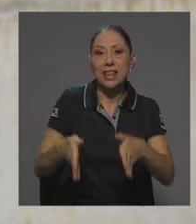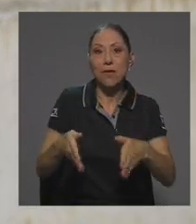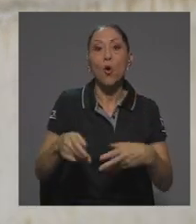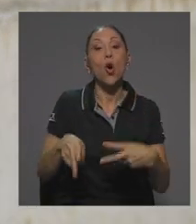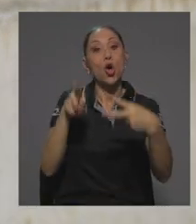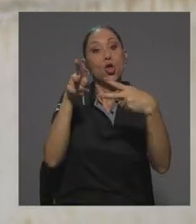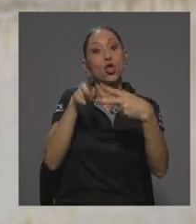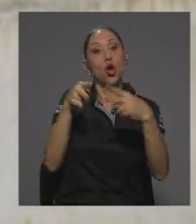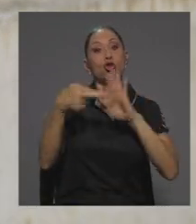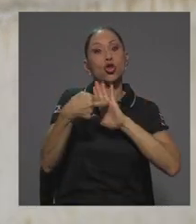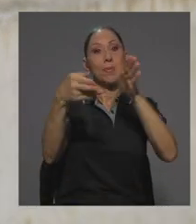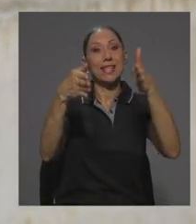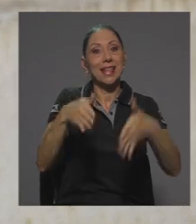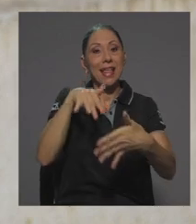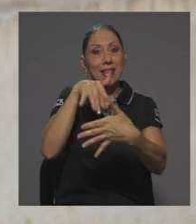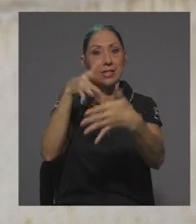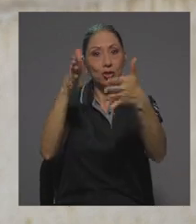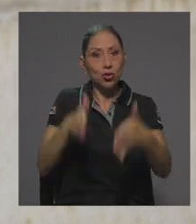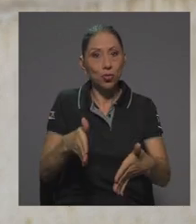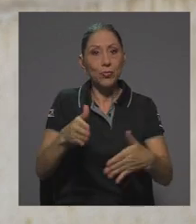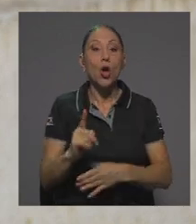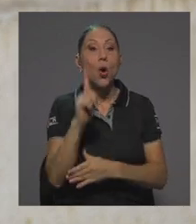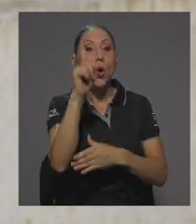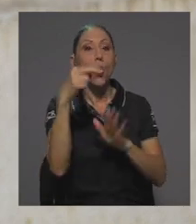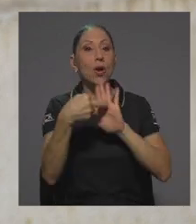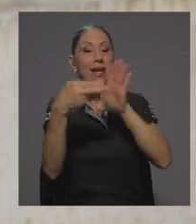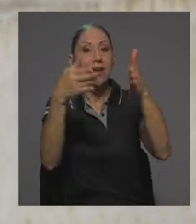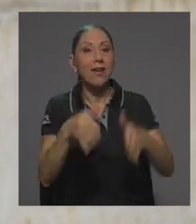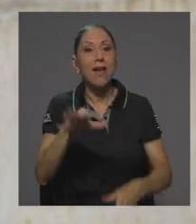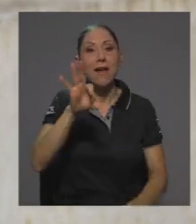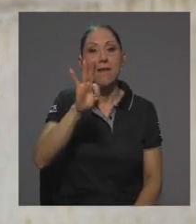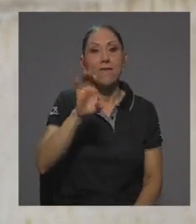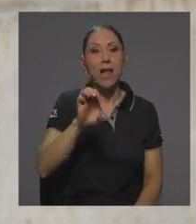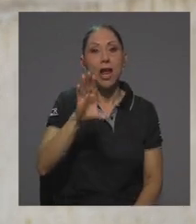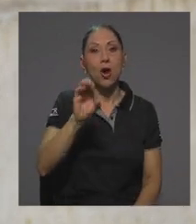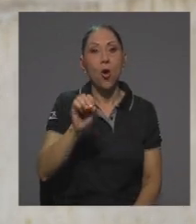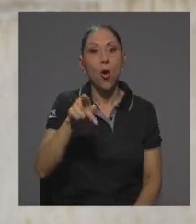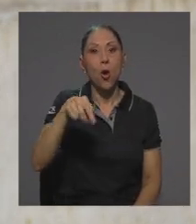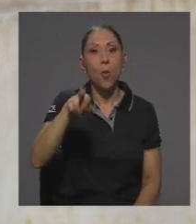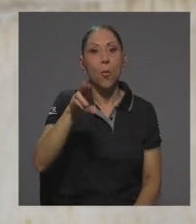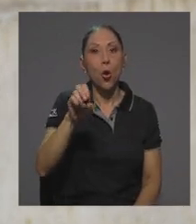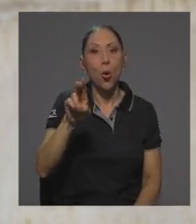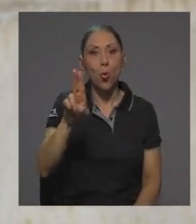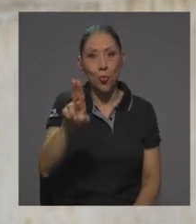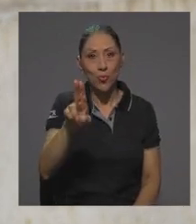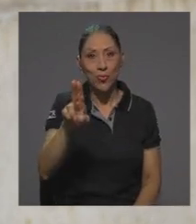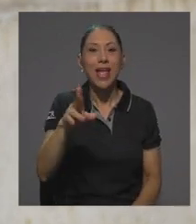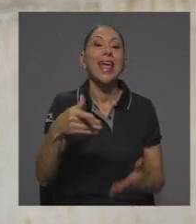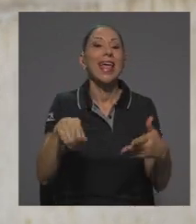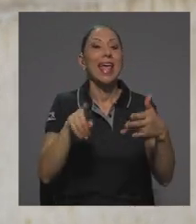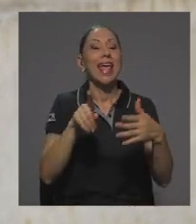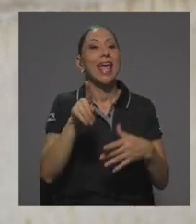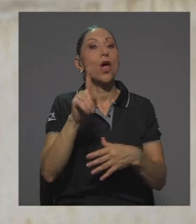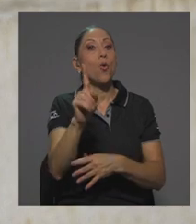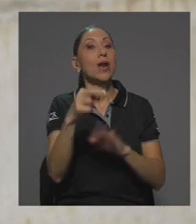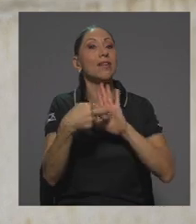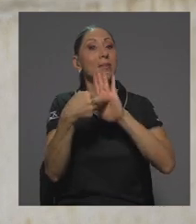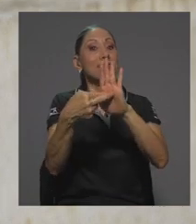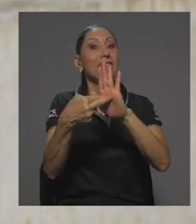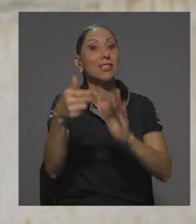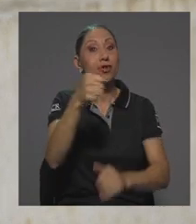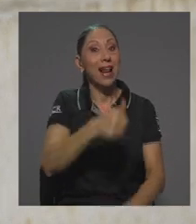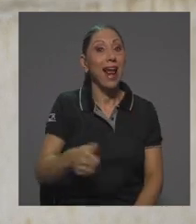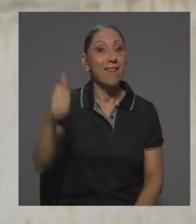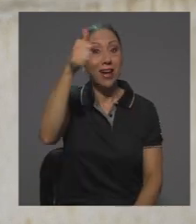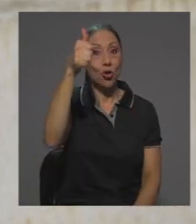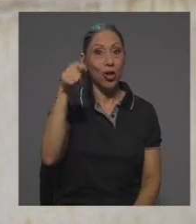dos representaciones del sector estudiantil, una representación de FECOPRO, de la Federación de Colegios Profesionales, la rectoría, que en este caso es un rector,